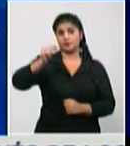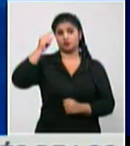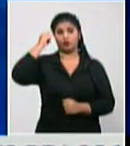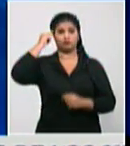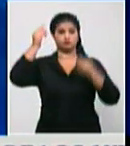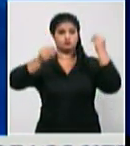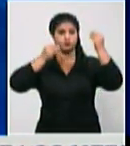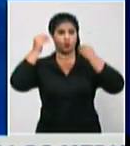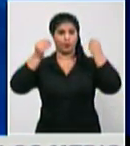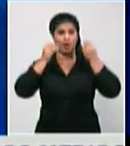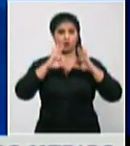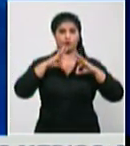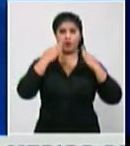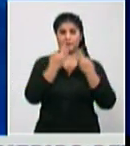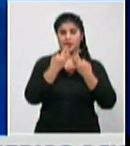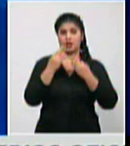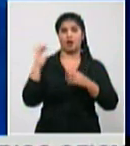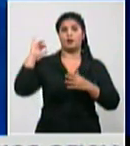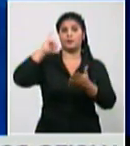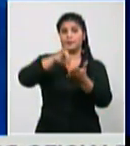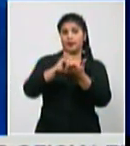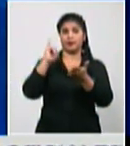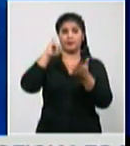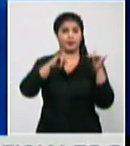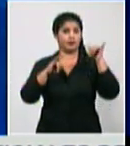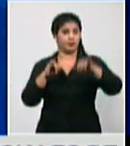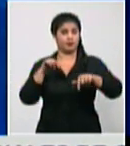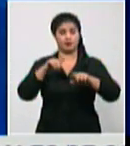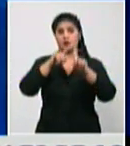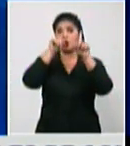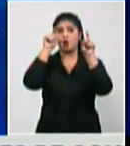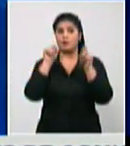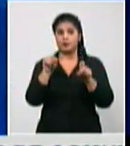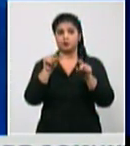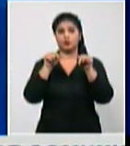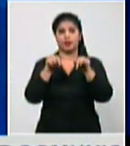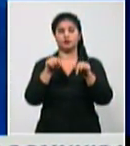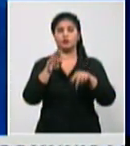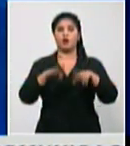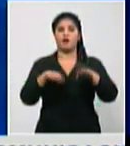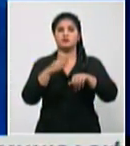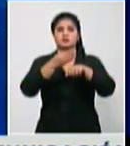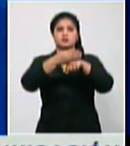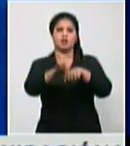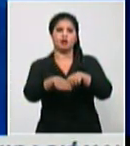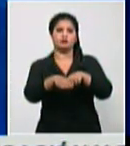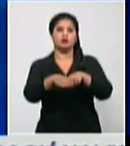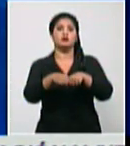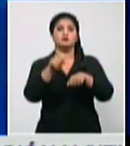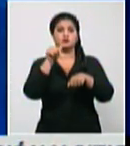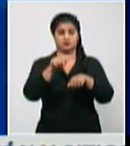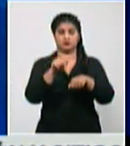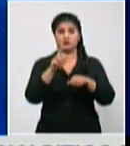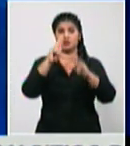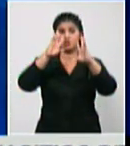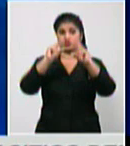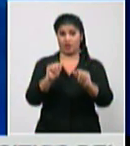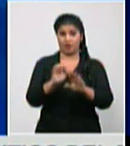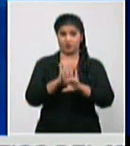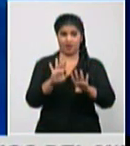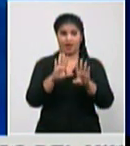por sus familiares hablan incluso de una ligera tardanza en el resultado en el conocimiento del resultado